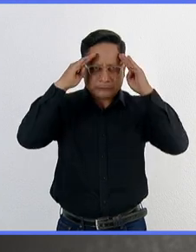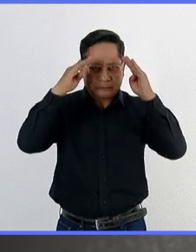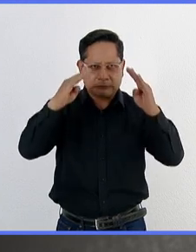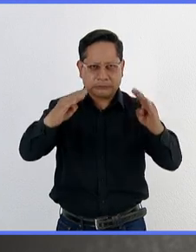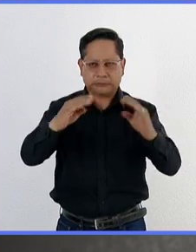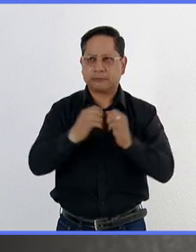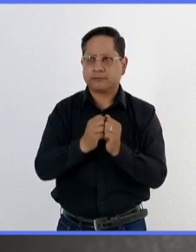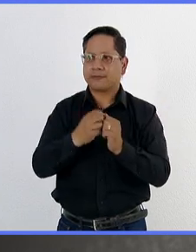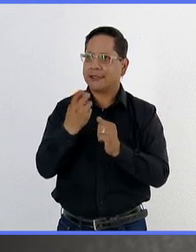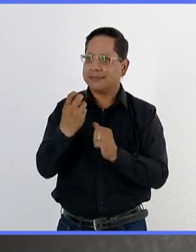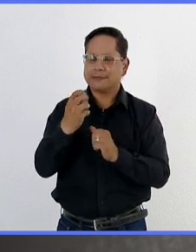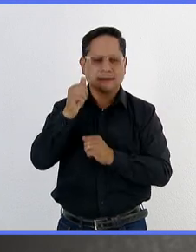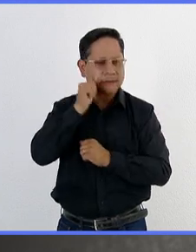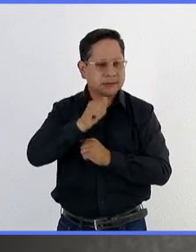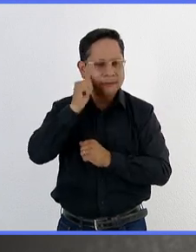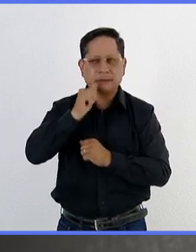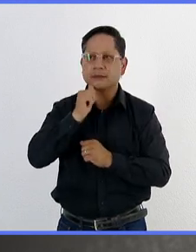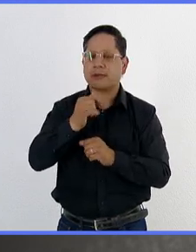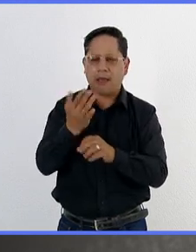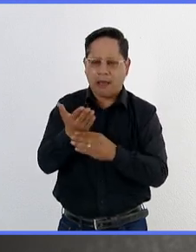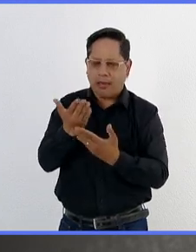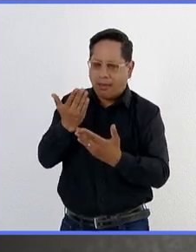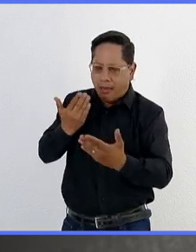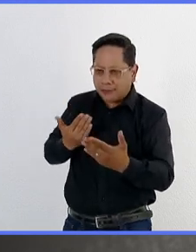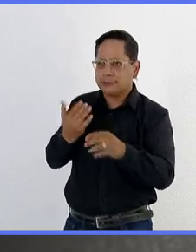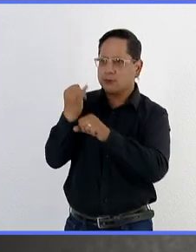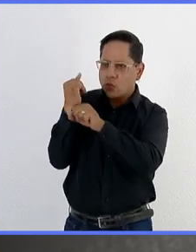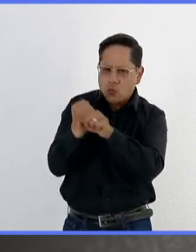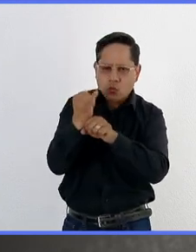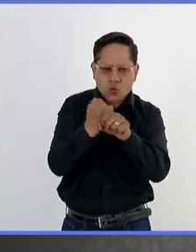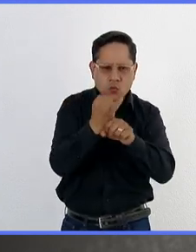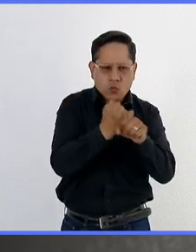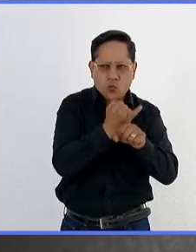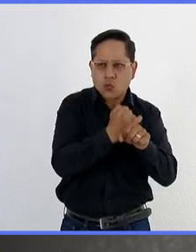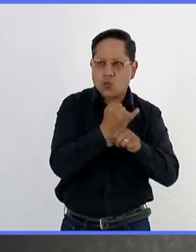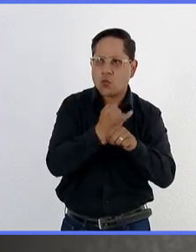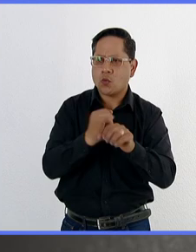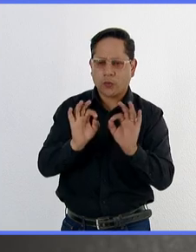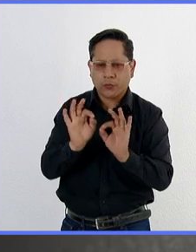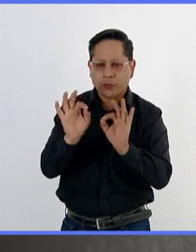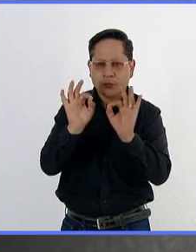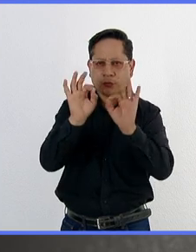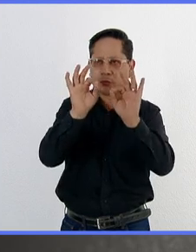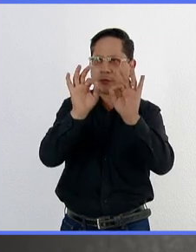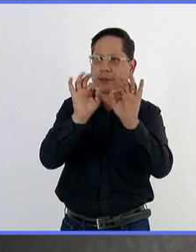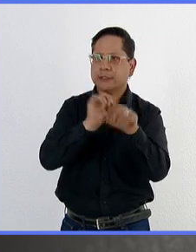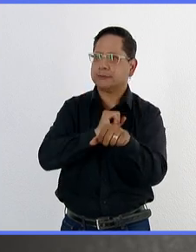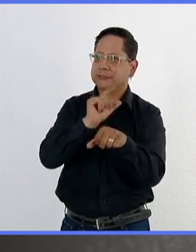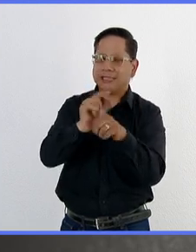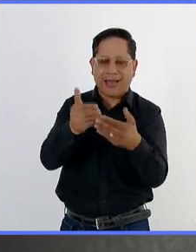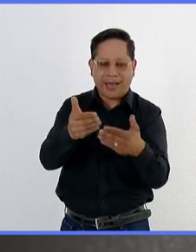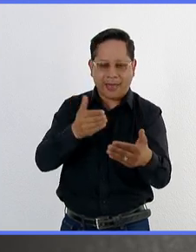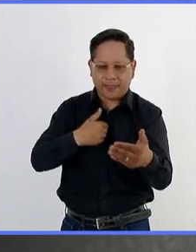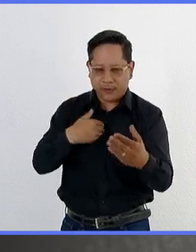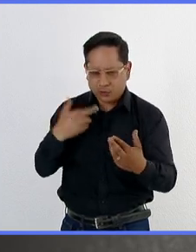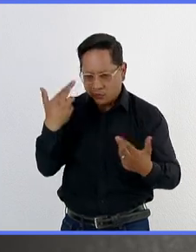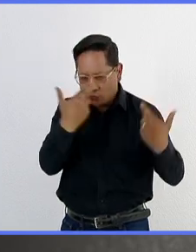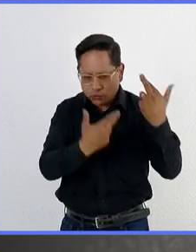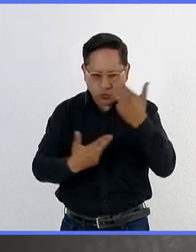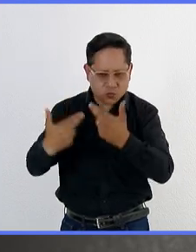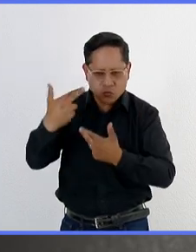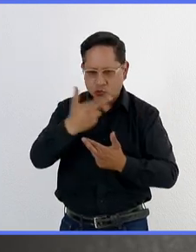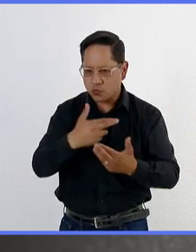comprobados con el rigor científico, con investigación, el usar parasitoides, todo está previamente evaluado,